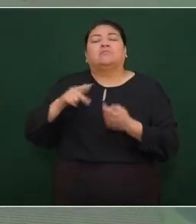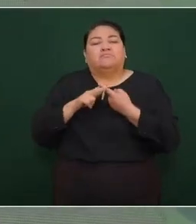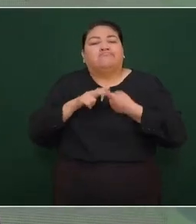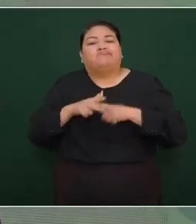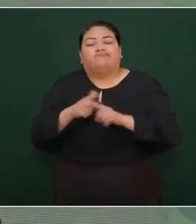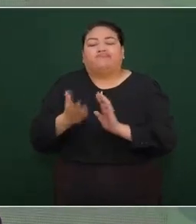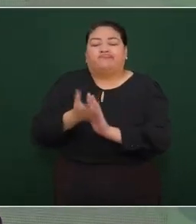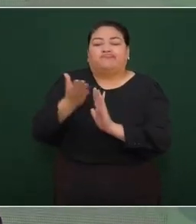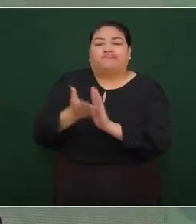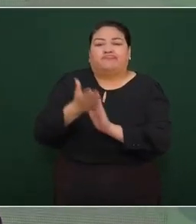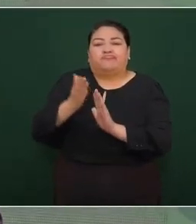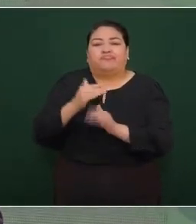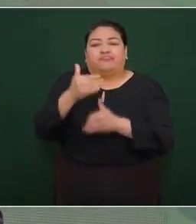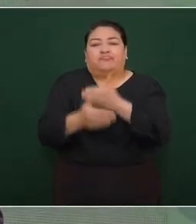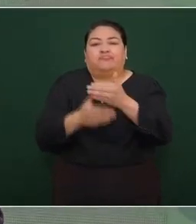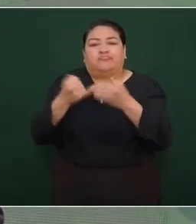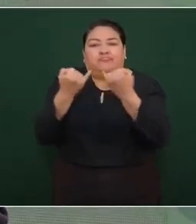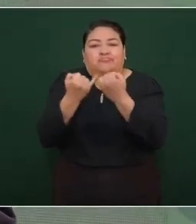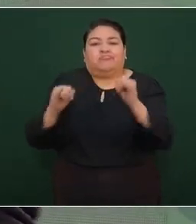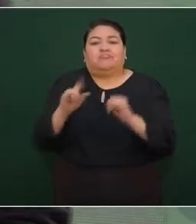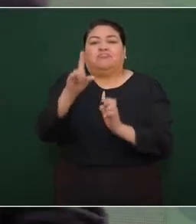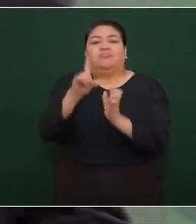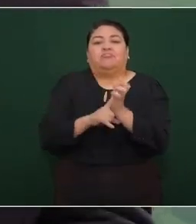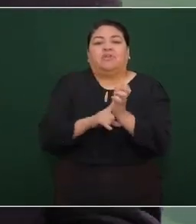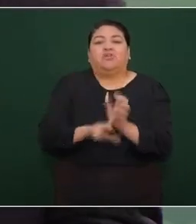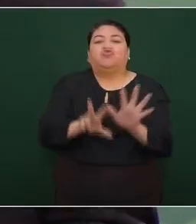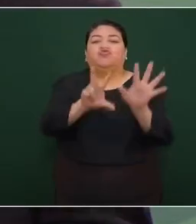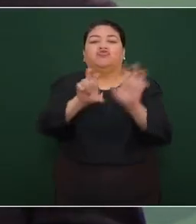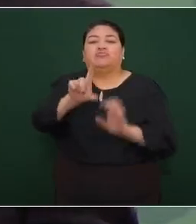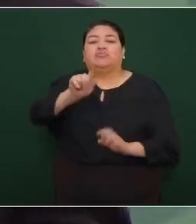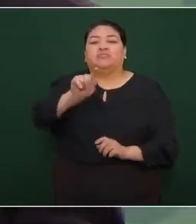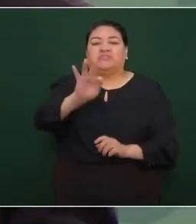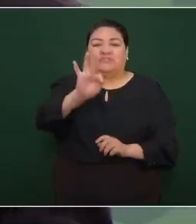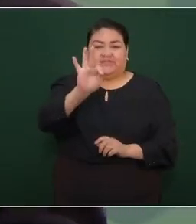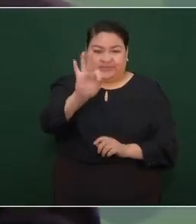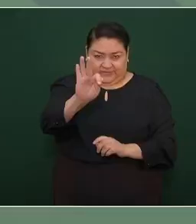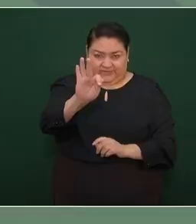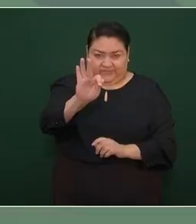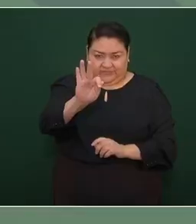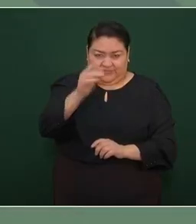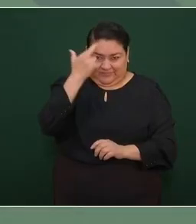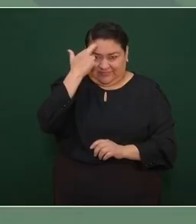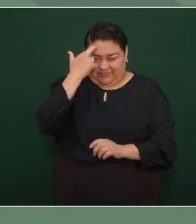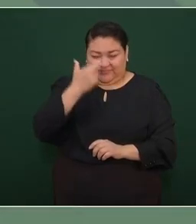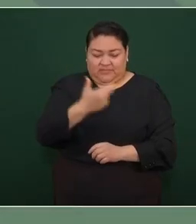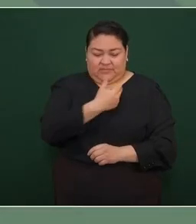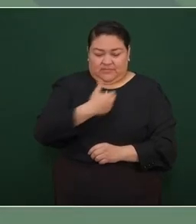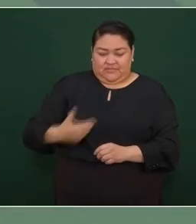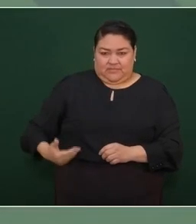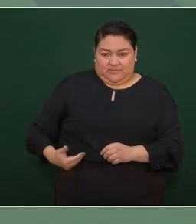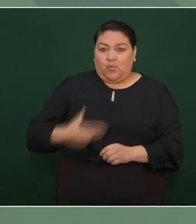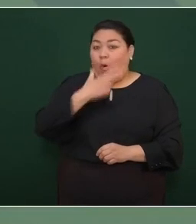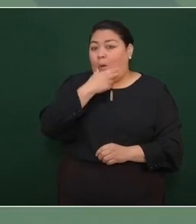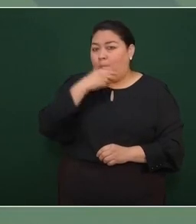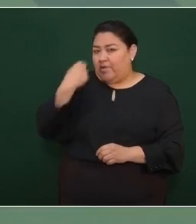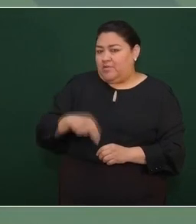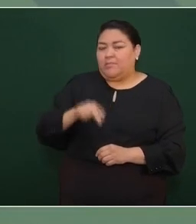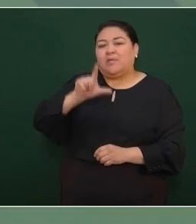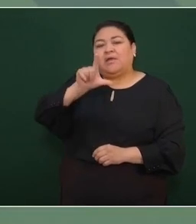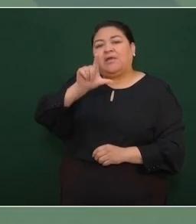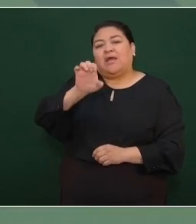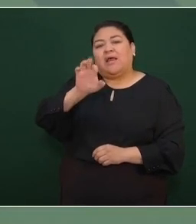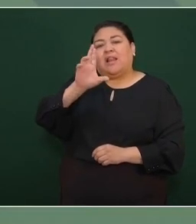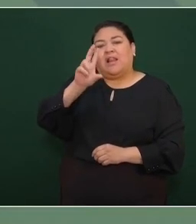en 1873 el presidente Sebastián Lerdo de Tejada